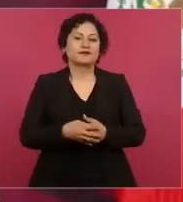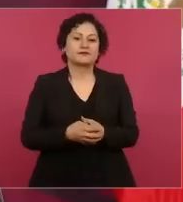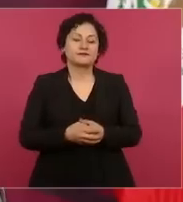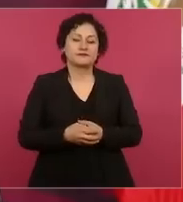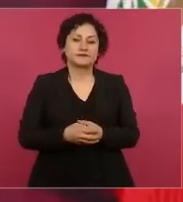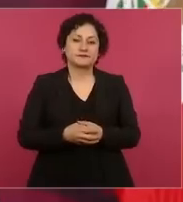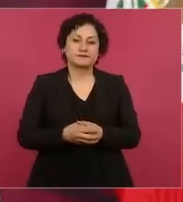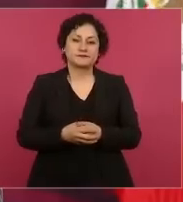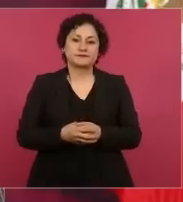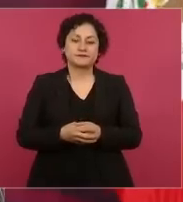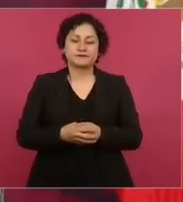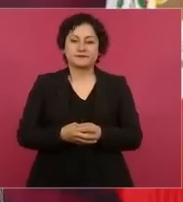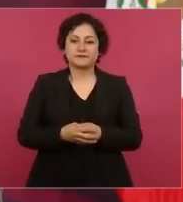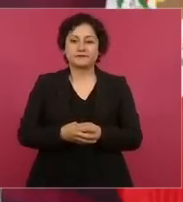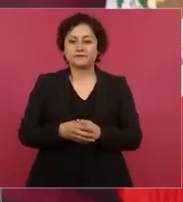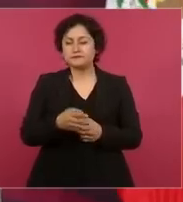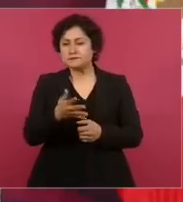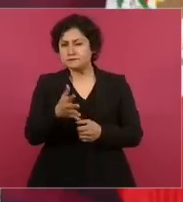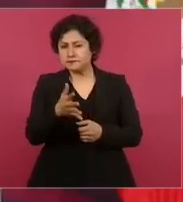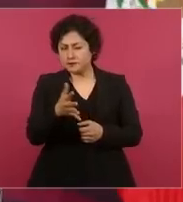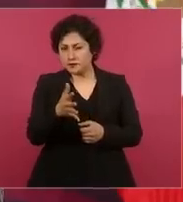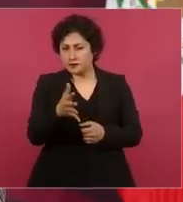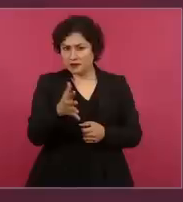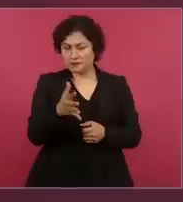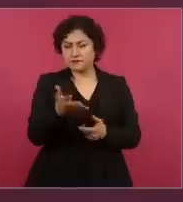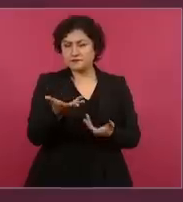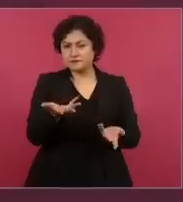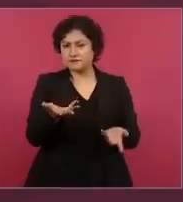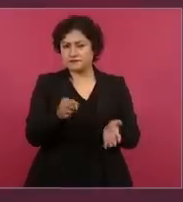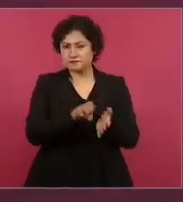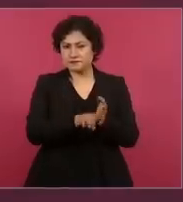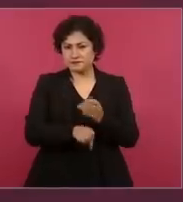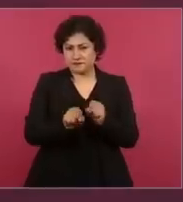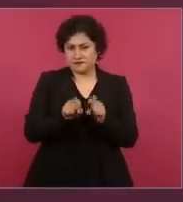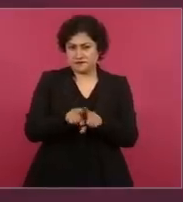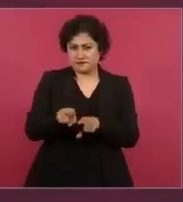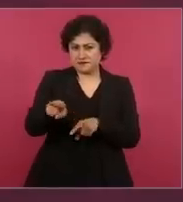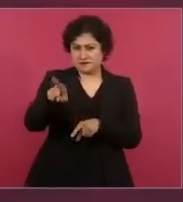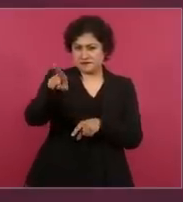Un poco el papel de Carmen Aristegui,